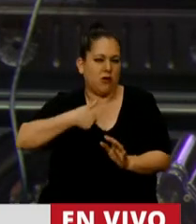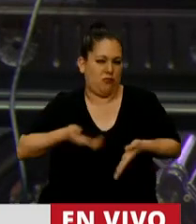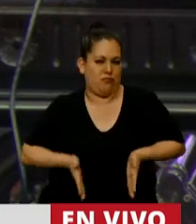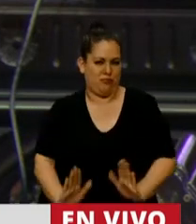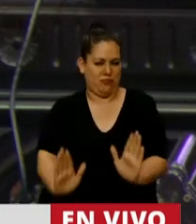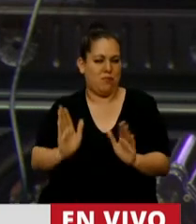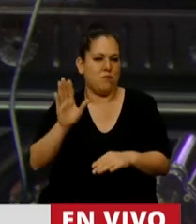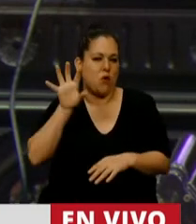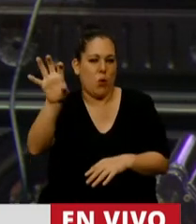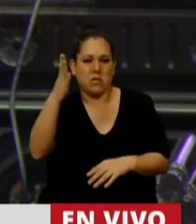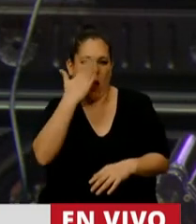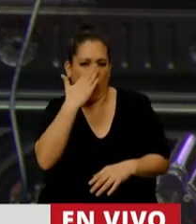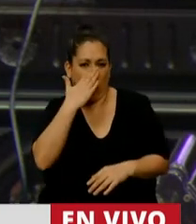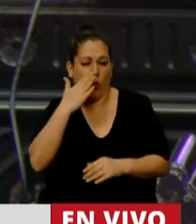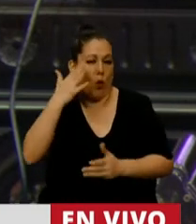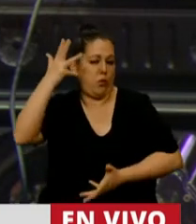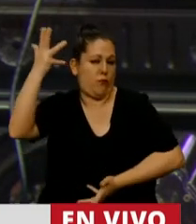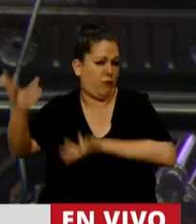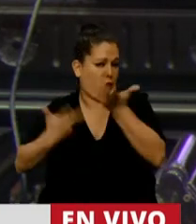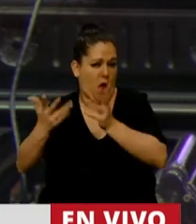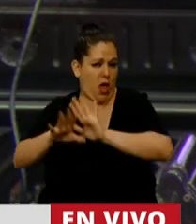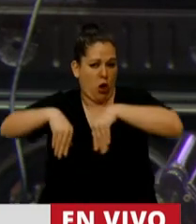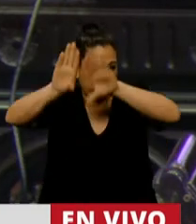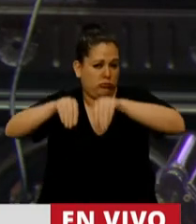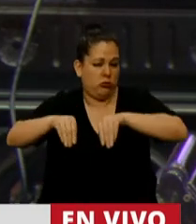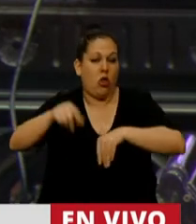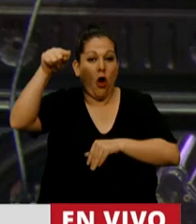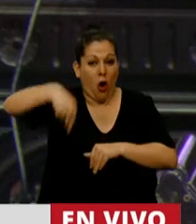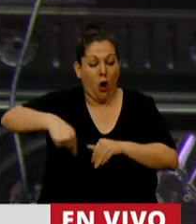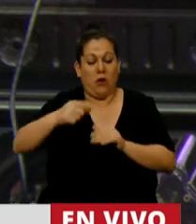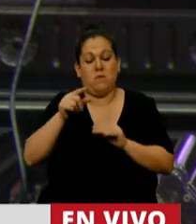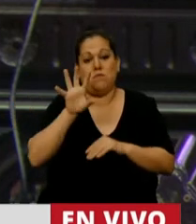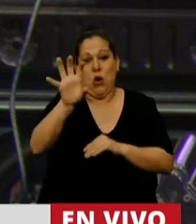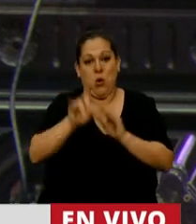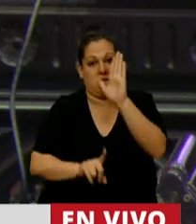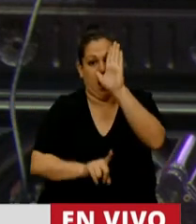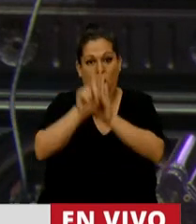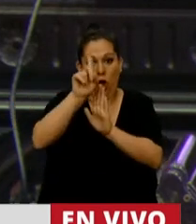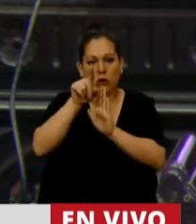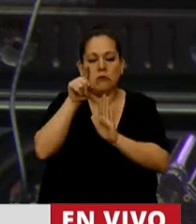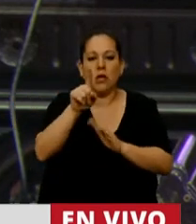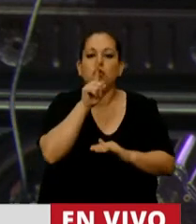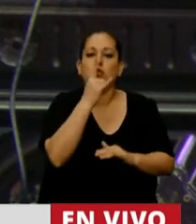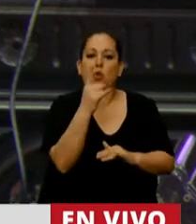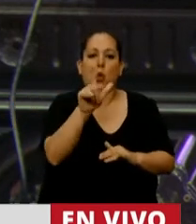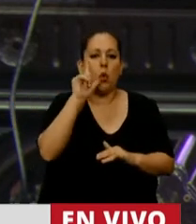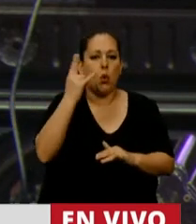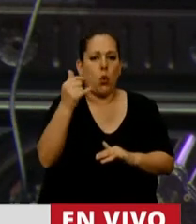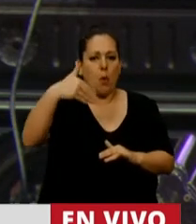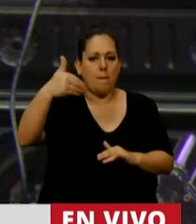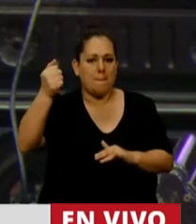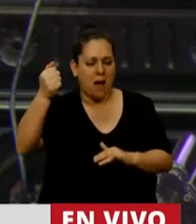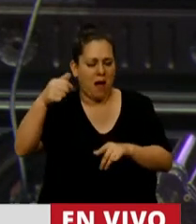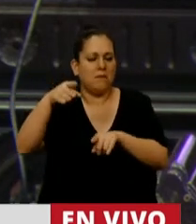provincia como Córdoba que literalmente se ha prendido fuego. Hoy el norte cordobés, Tulumba, todavía tiene fuego, hace